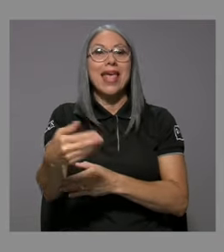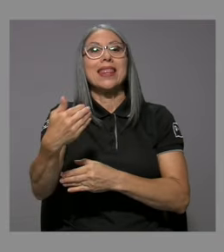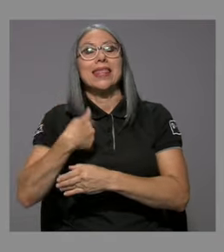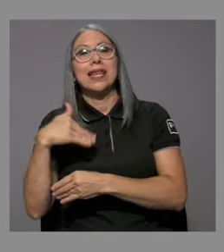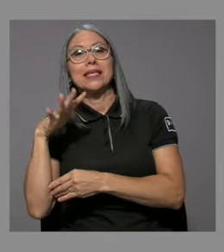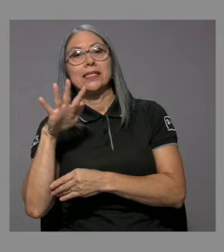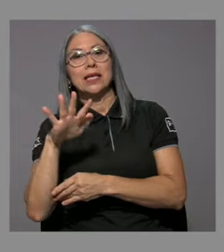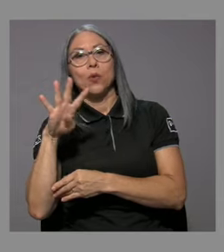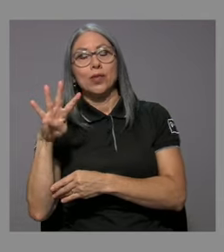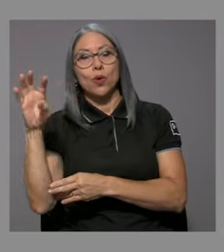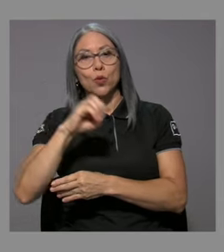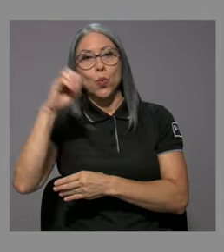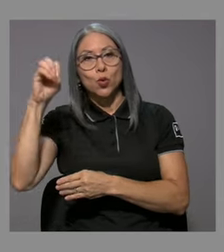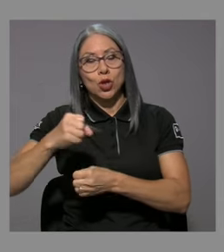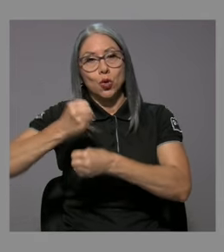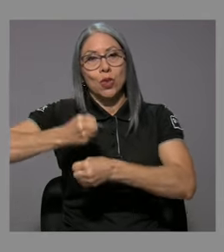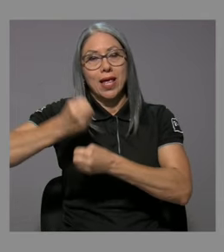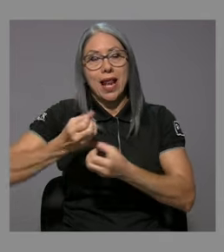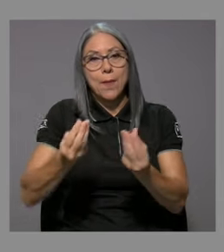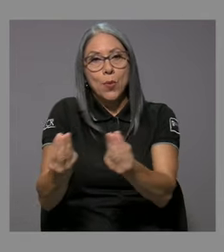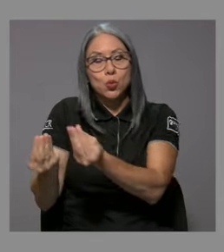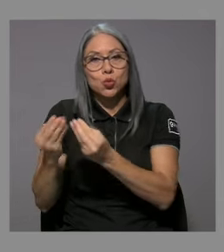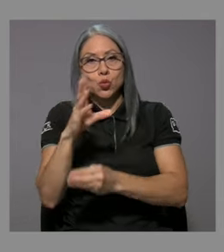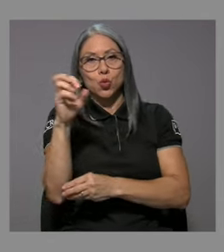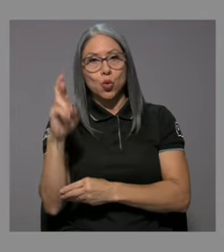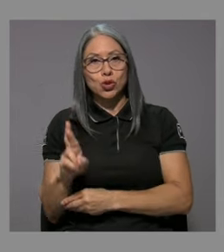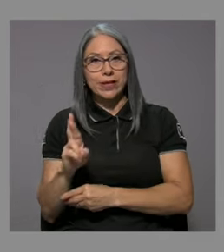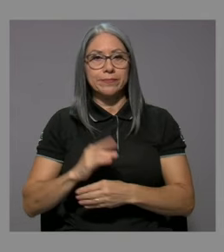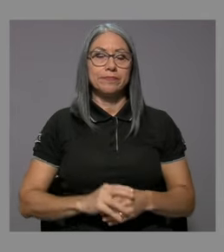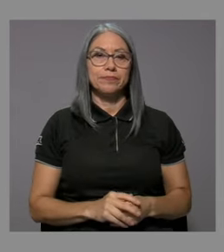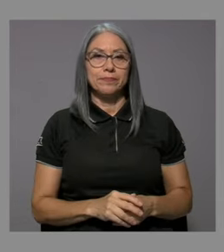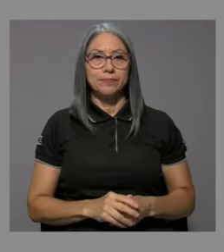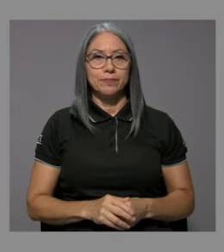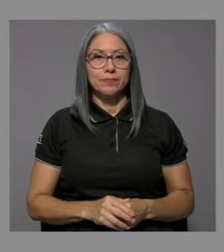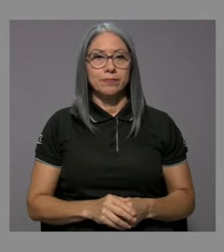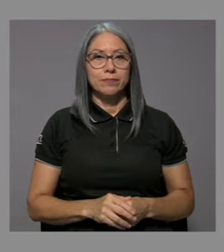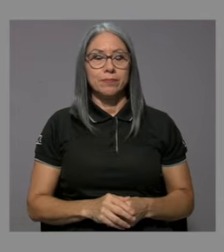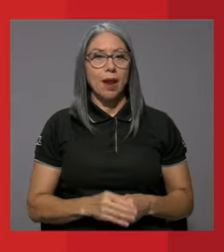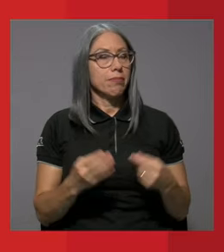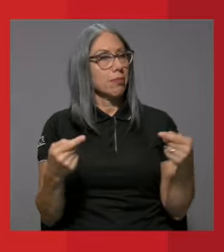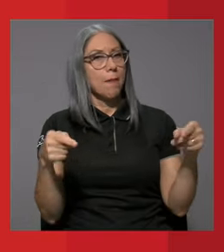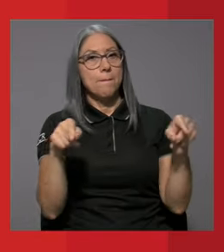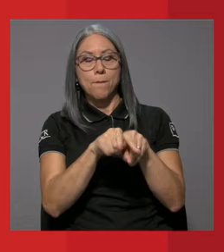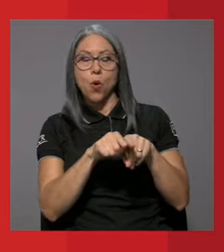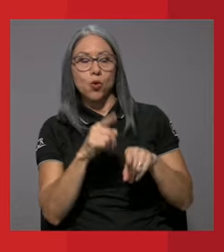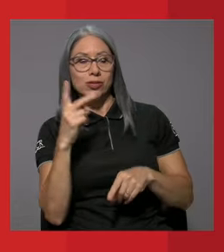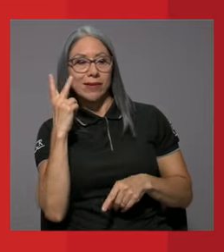acaparan el 54% de la producción costarricense.